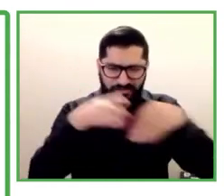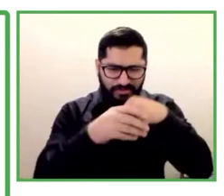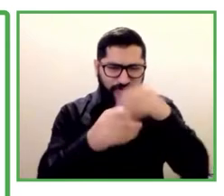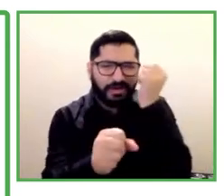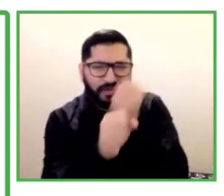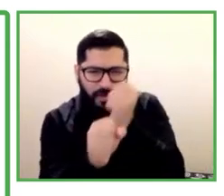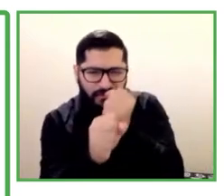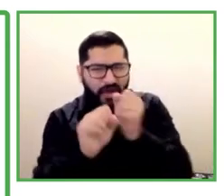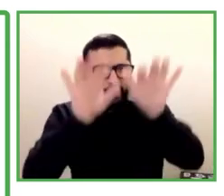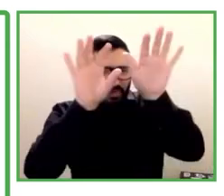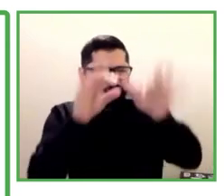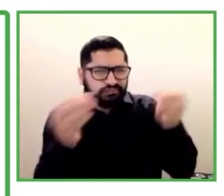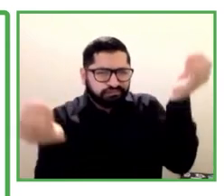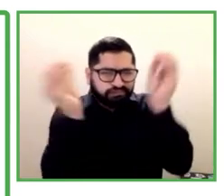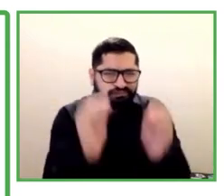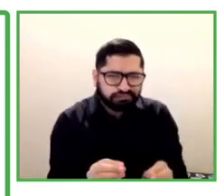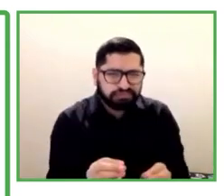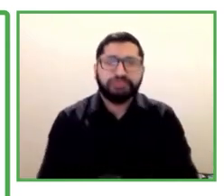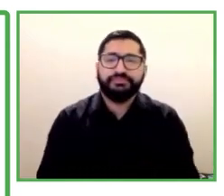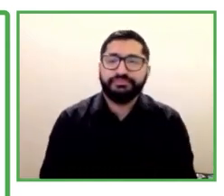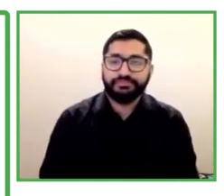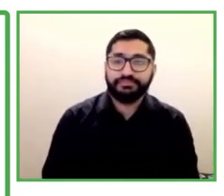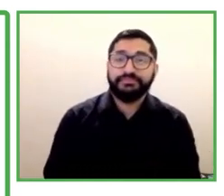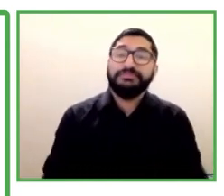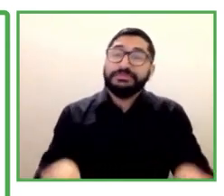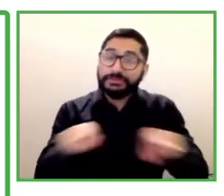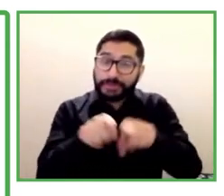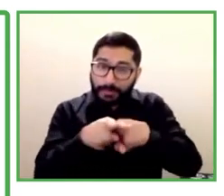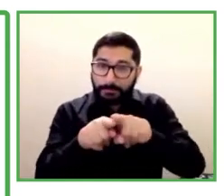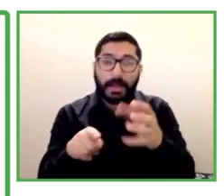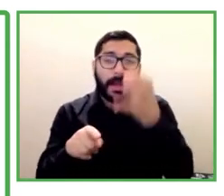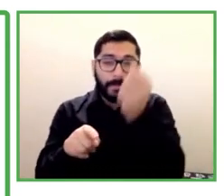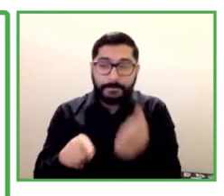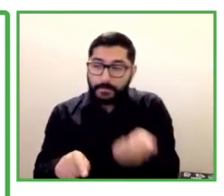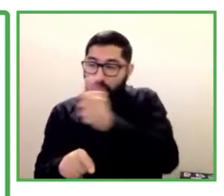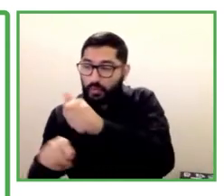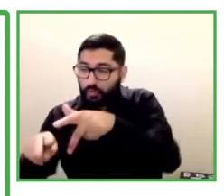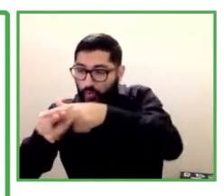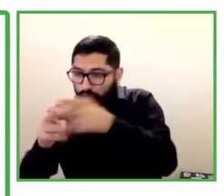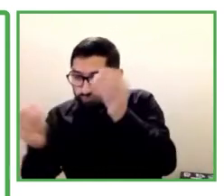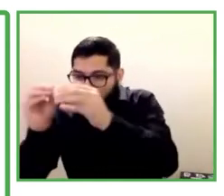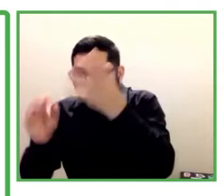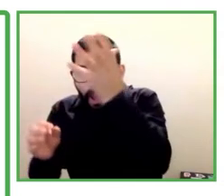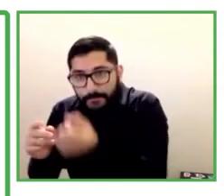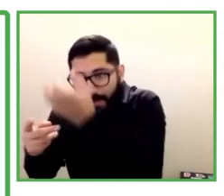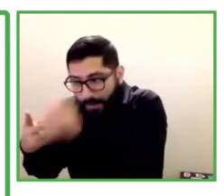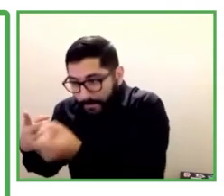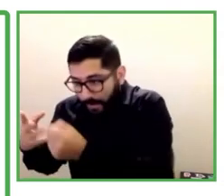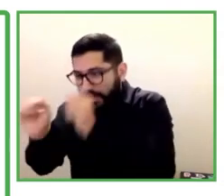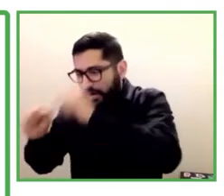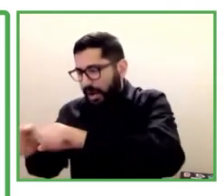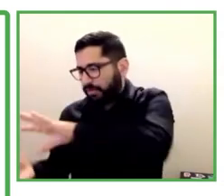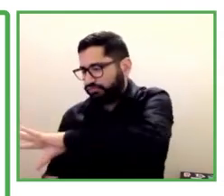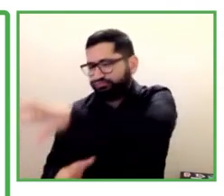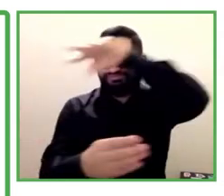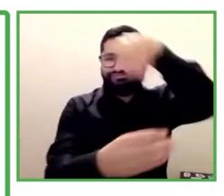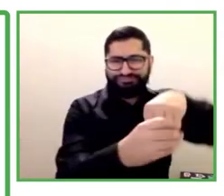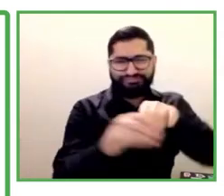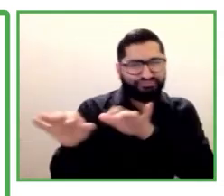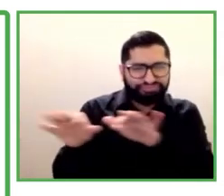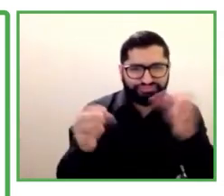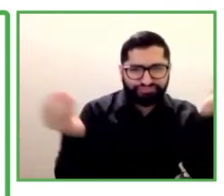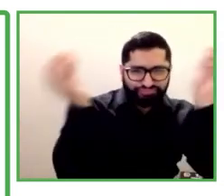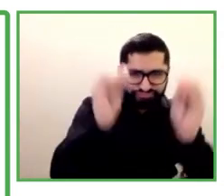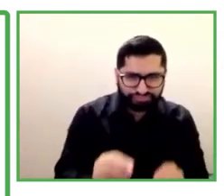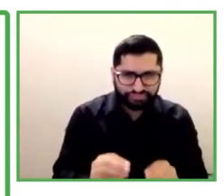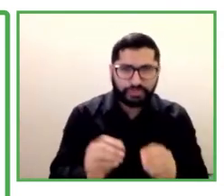trabajo remoto. La capacitación para la organización también cambió su enfoque para asegurar que la gestión entregara